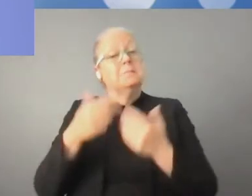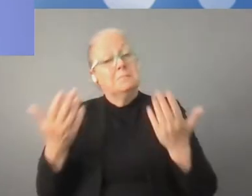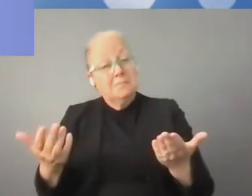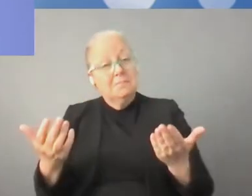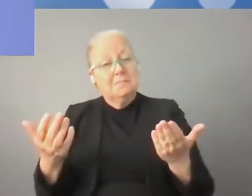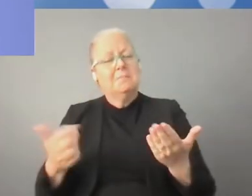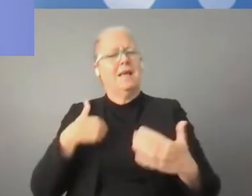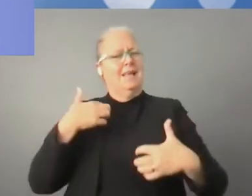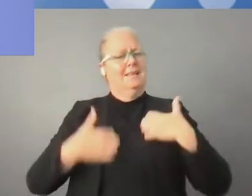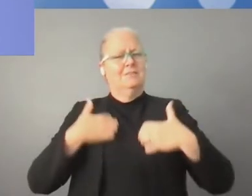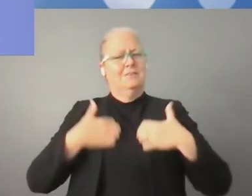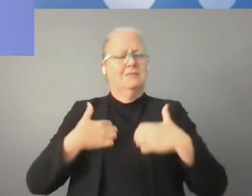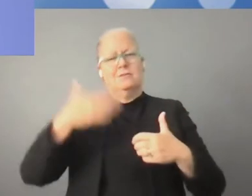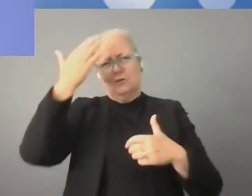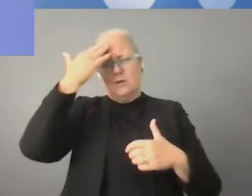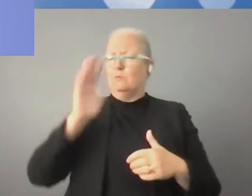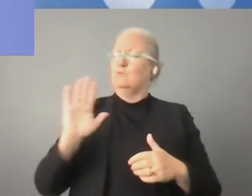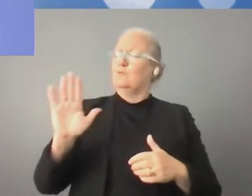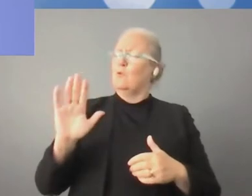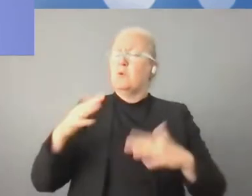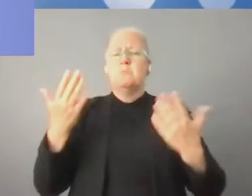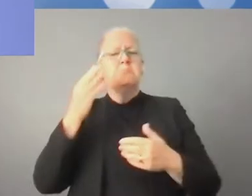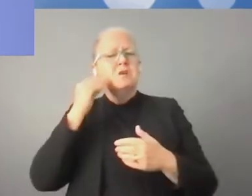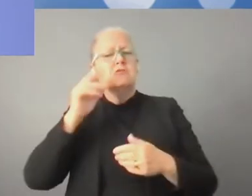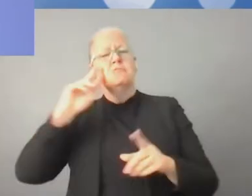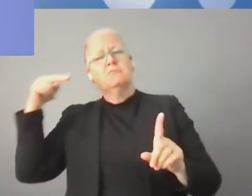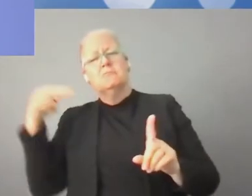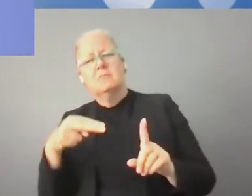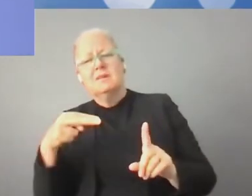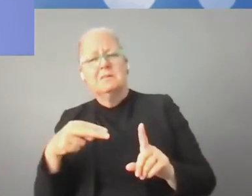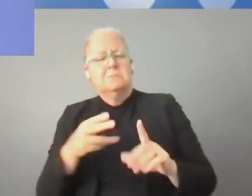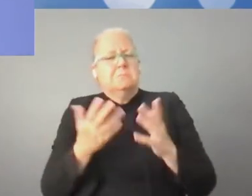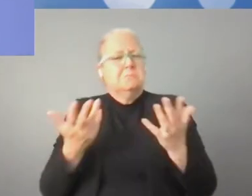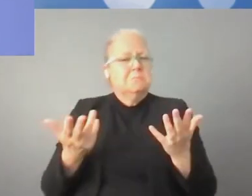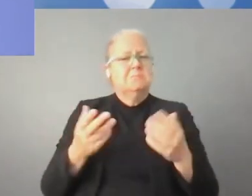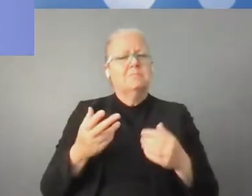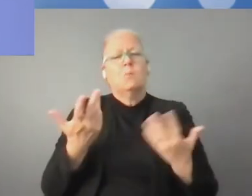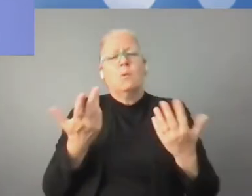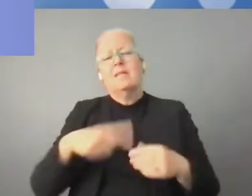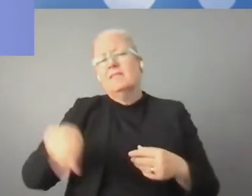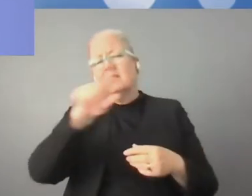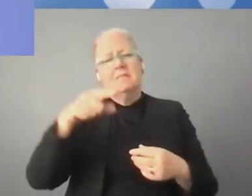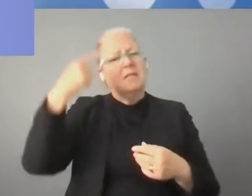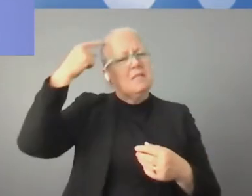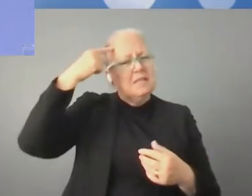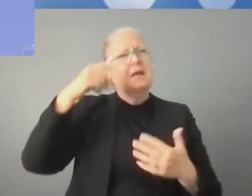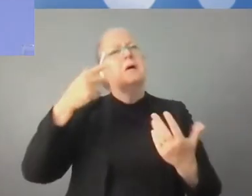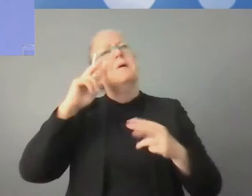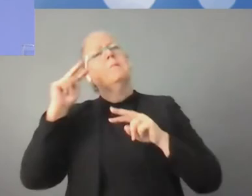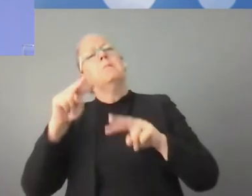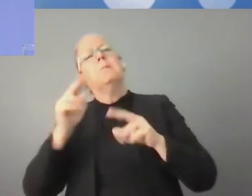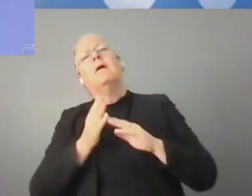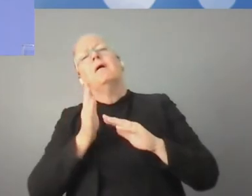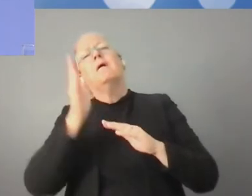varias experiencias de cooperación con empresas, así que será un